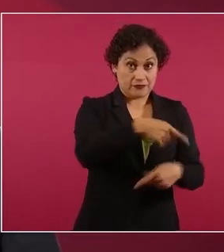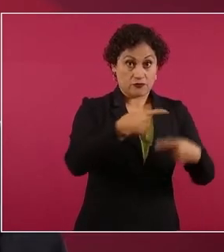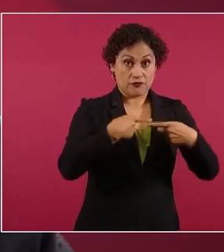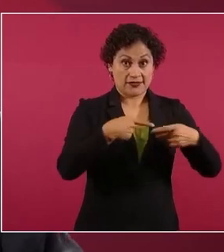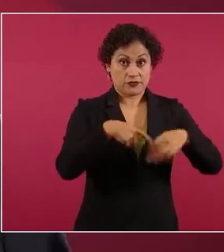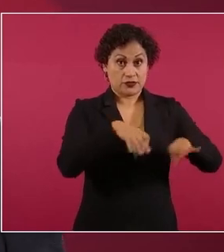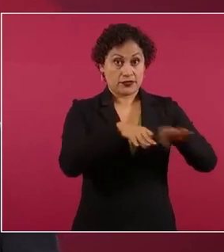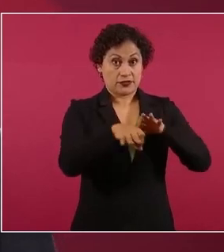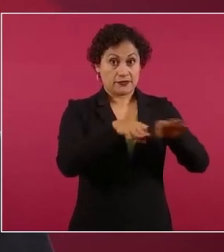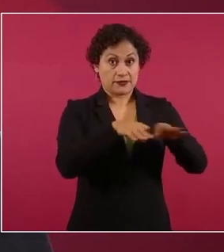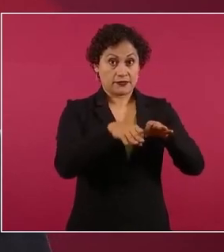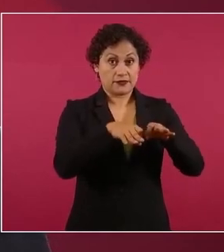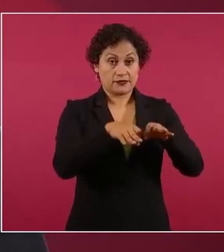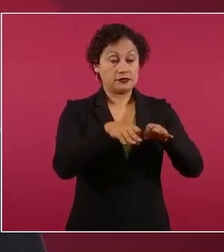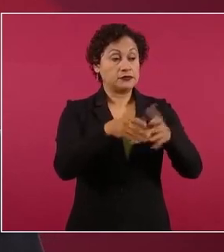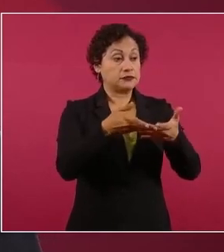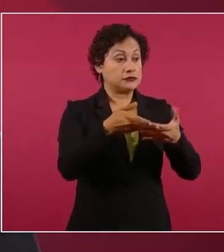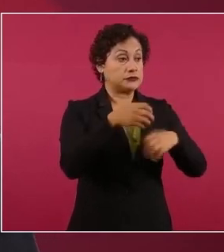desempleados